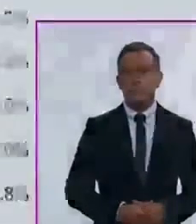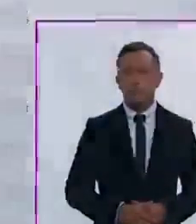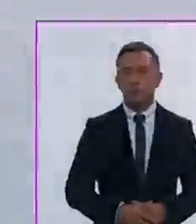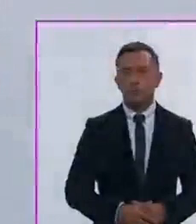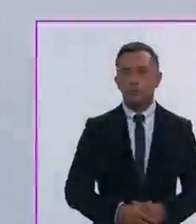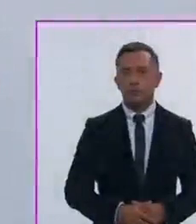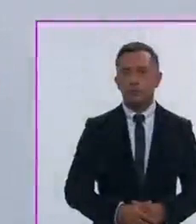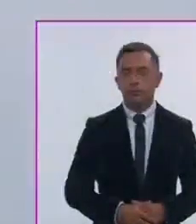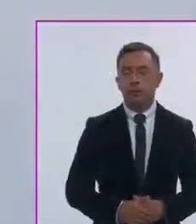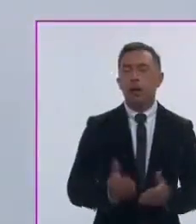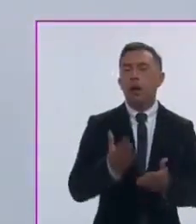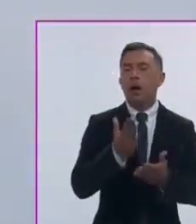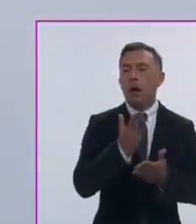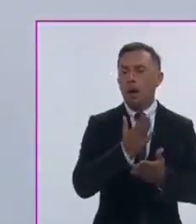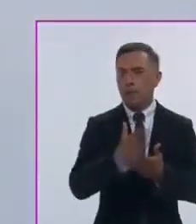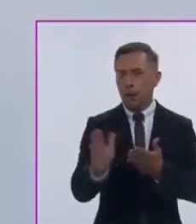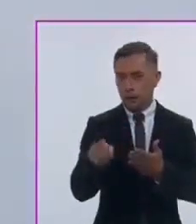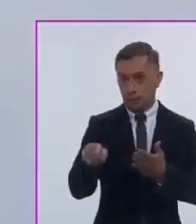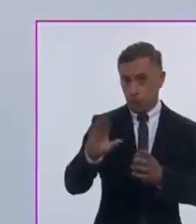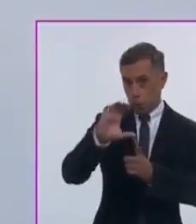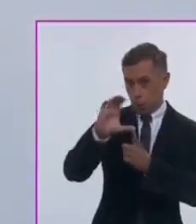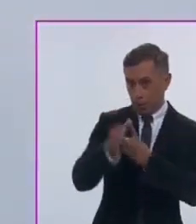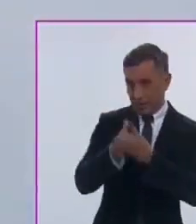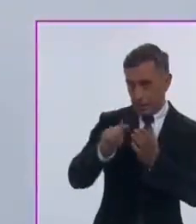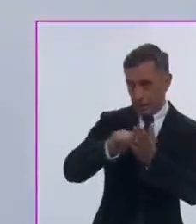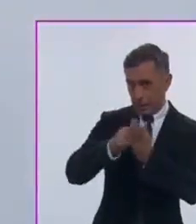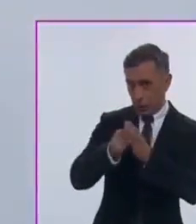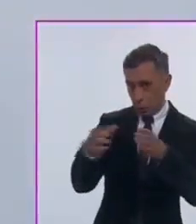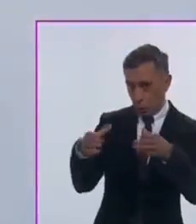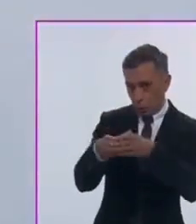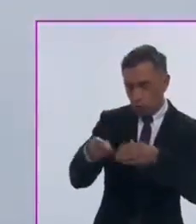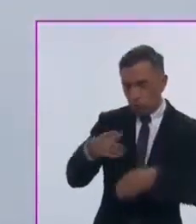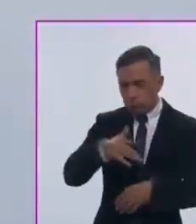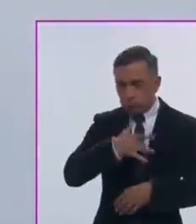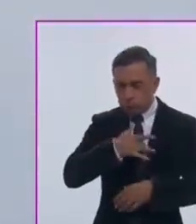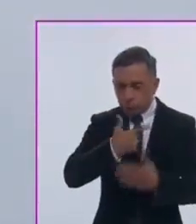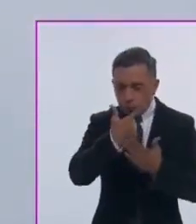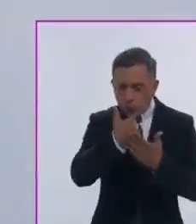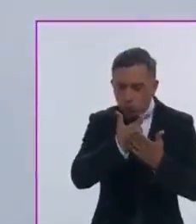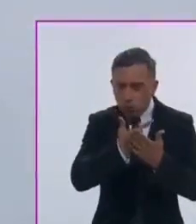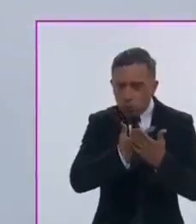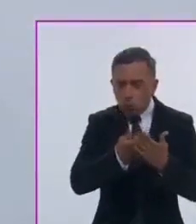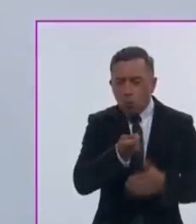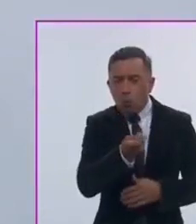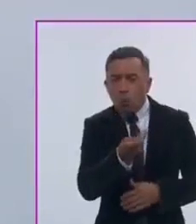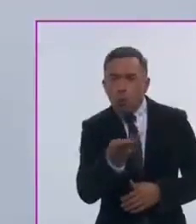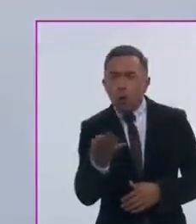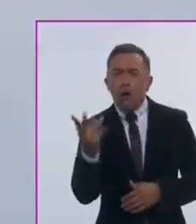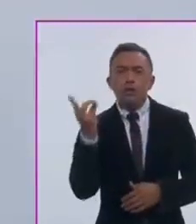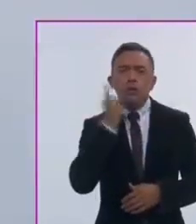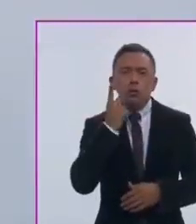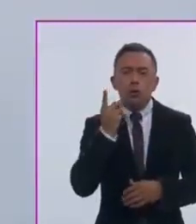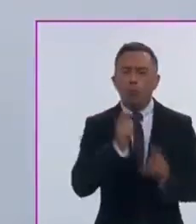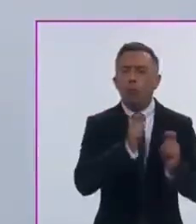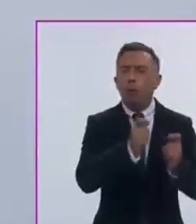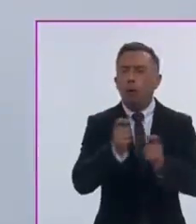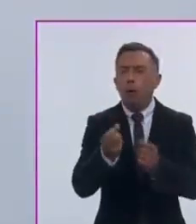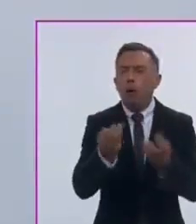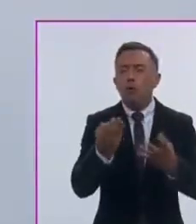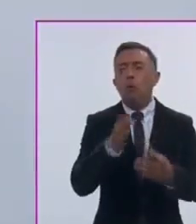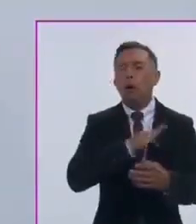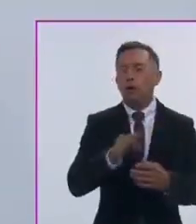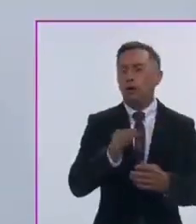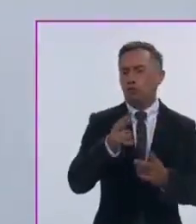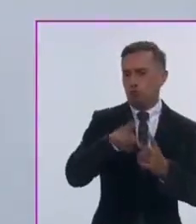En cuanto a las estimaciones del Comité Técnico orientadas a determinar el número aproximado de diputaciones, tanto de mayoría